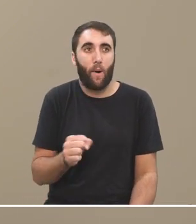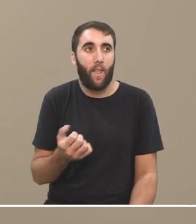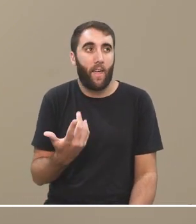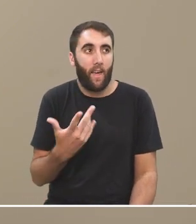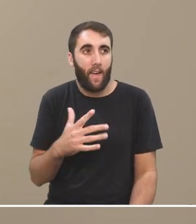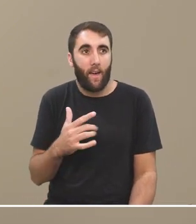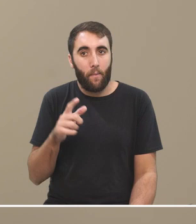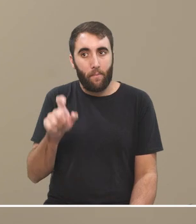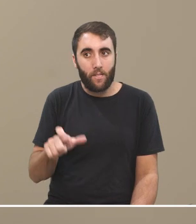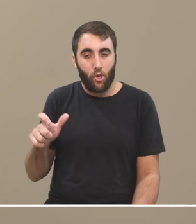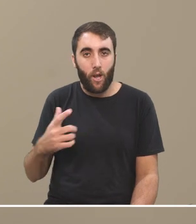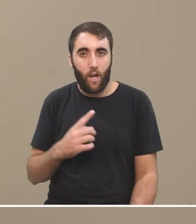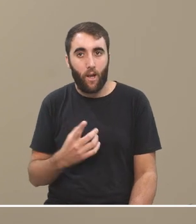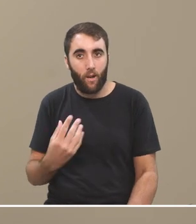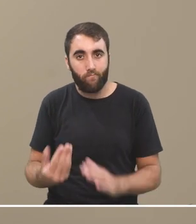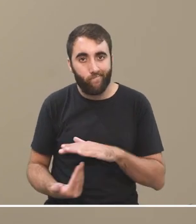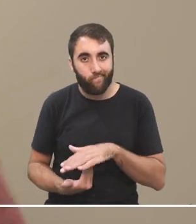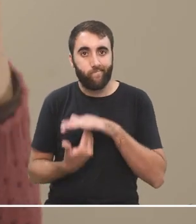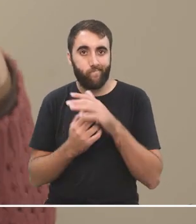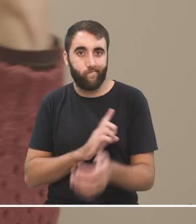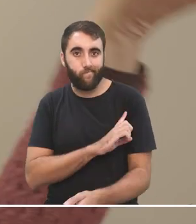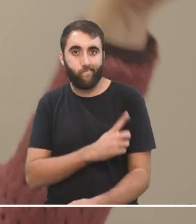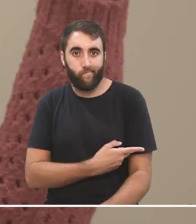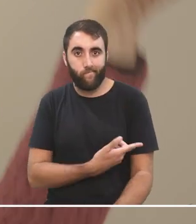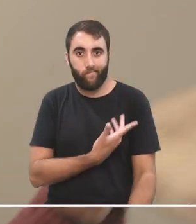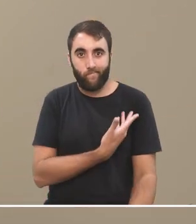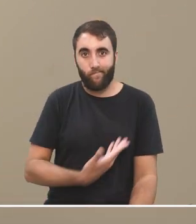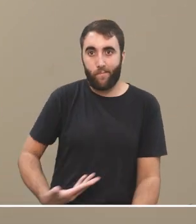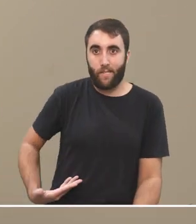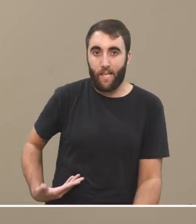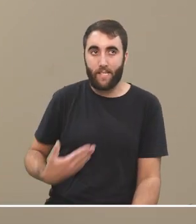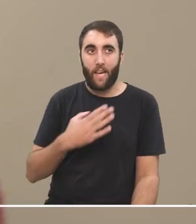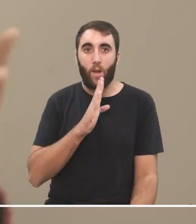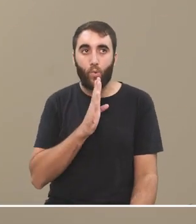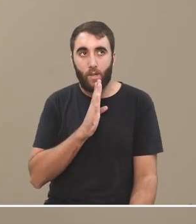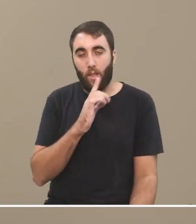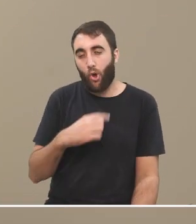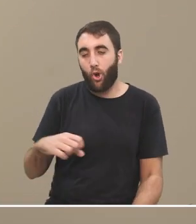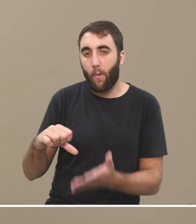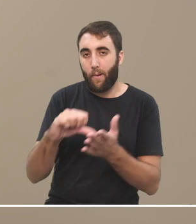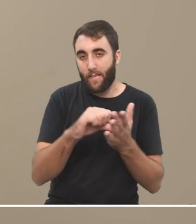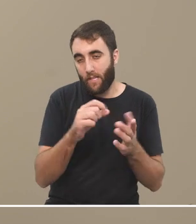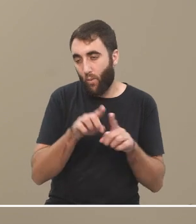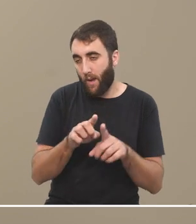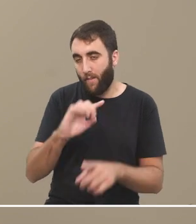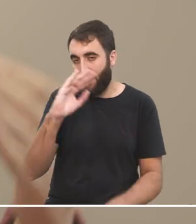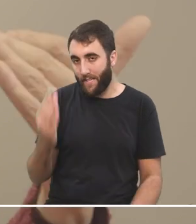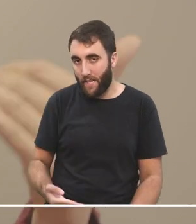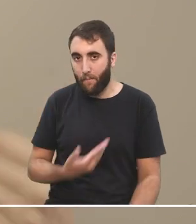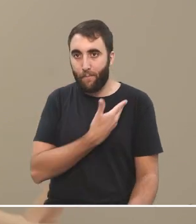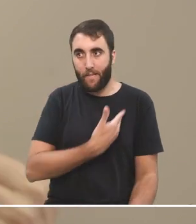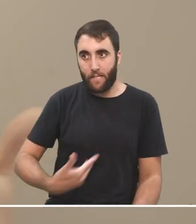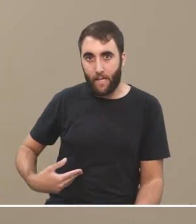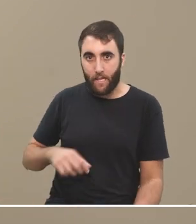ocupar posiciones de poder tan fundamentales como nada más y nada menos la presidencia de Estados Unidos y bueno de otros países como el caso de Brasil entonces